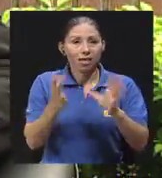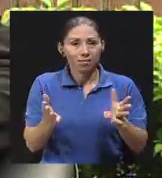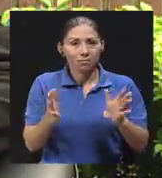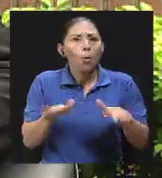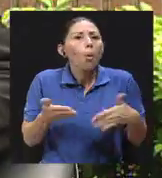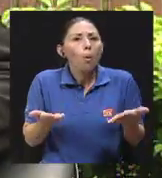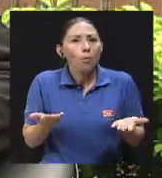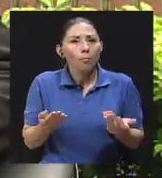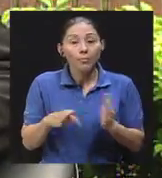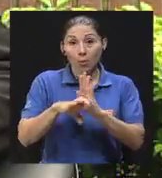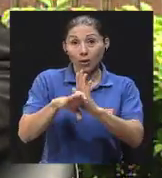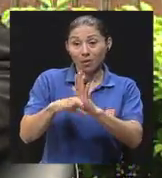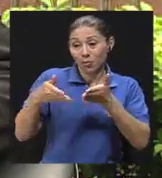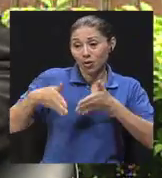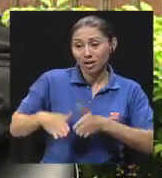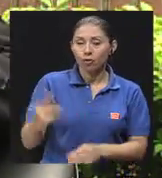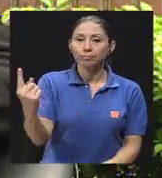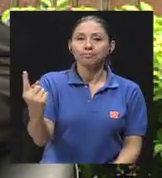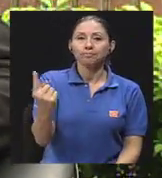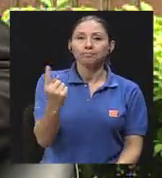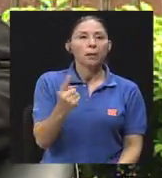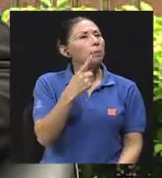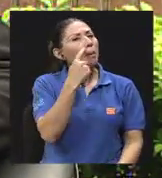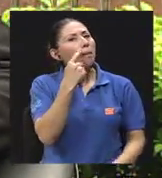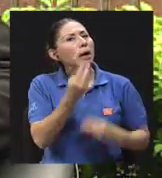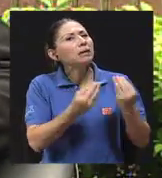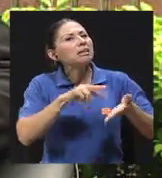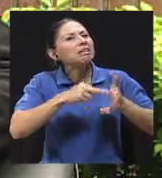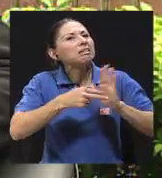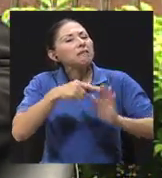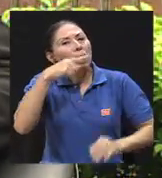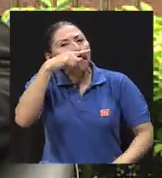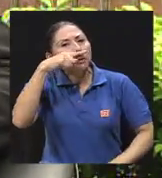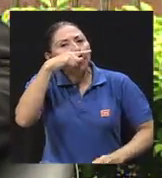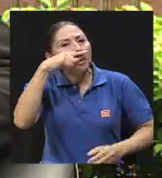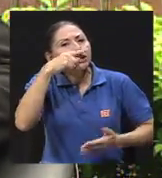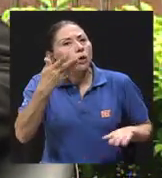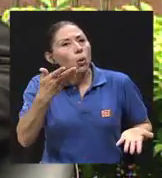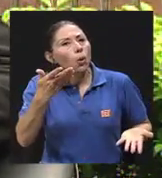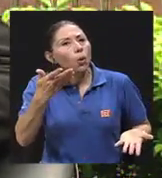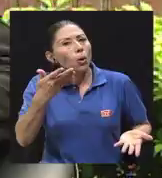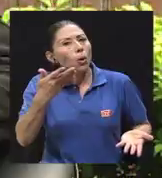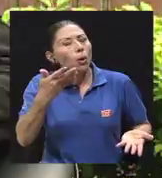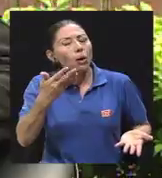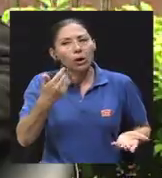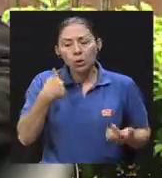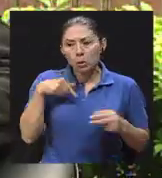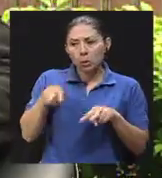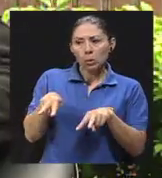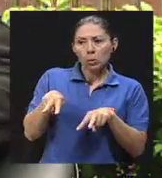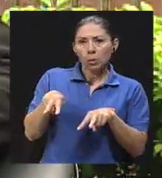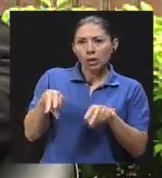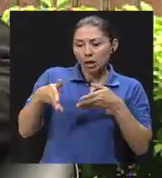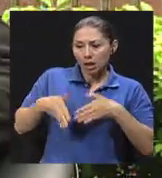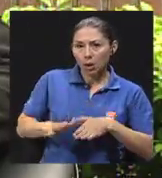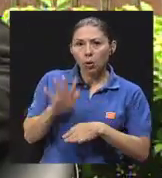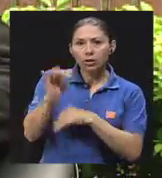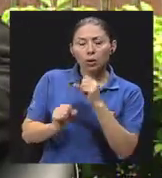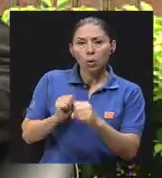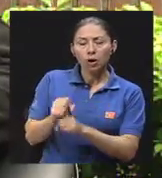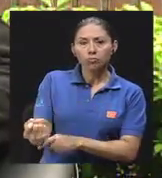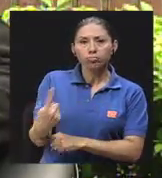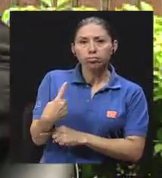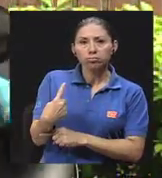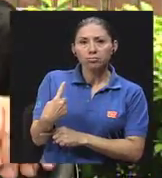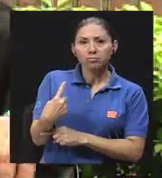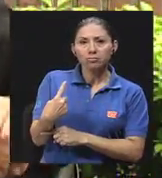papá, ¿qué masturbación? Y dice uno, un chiquito de cinco años preguntando eso. Entonces, en vez